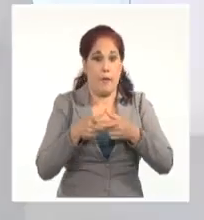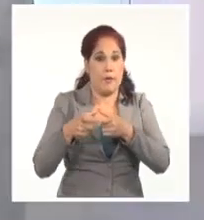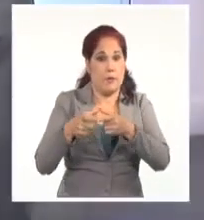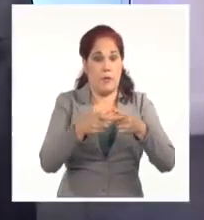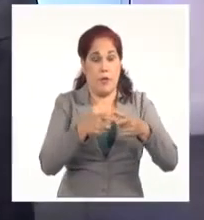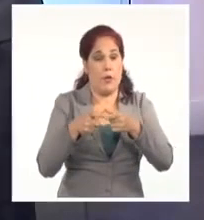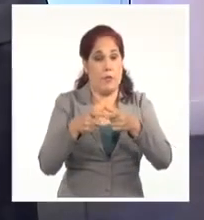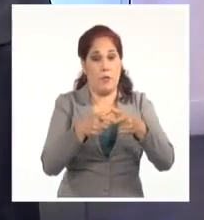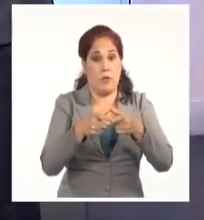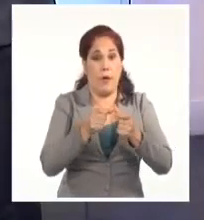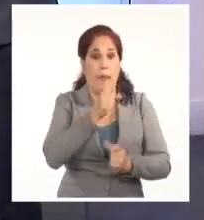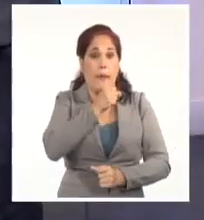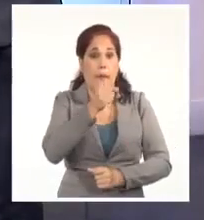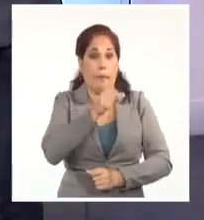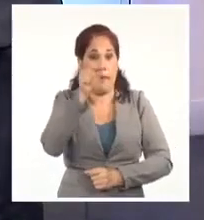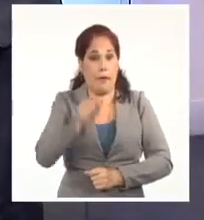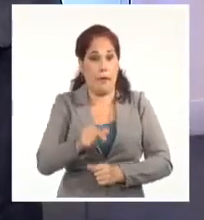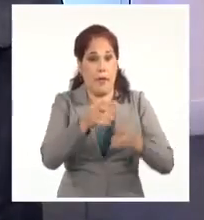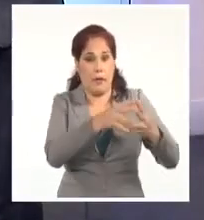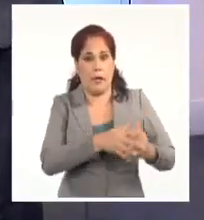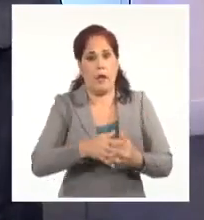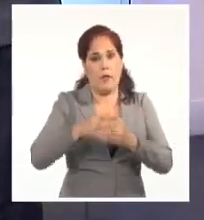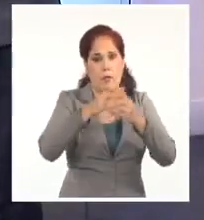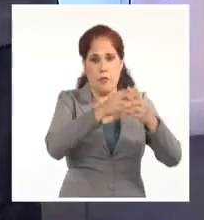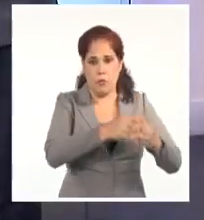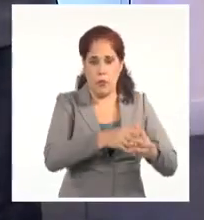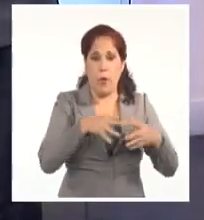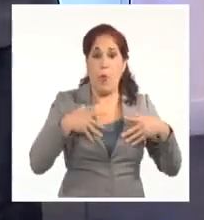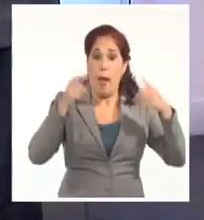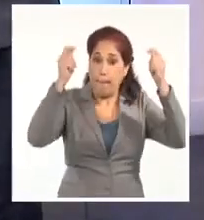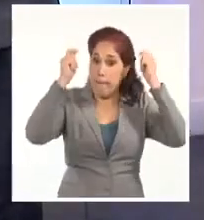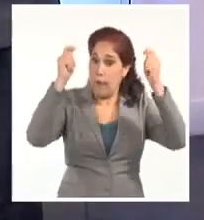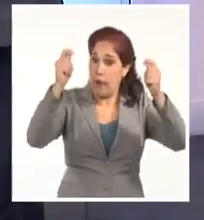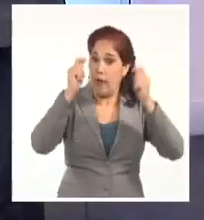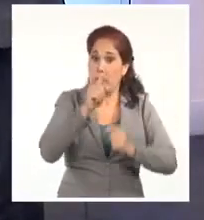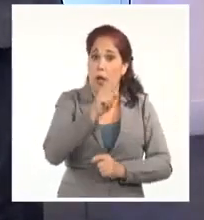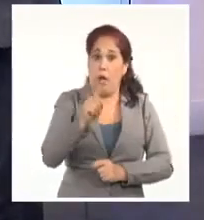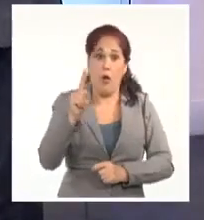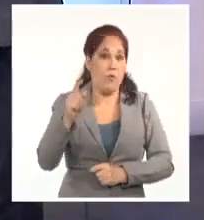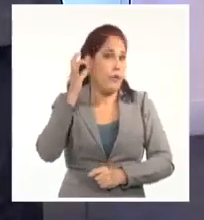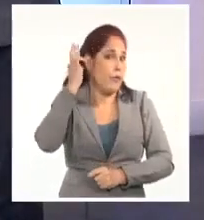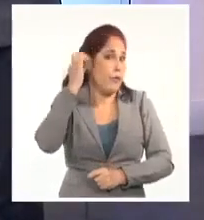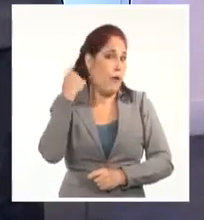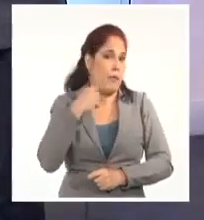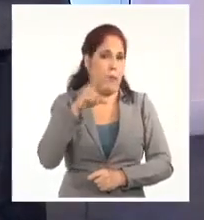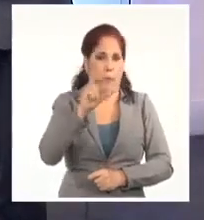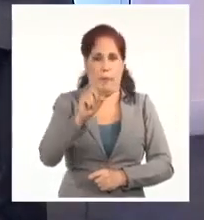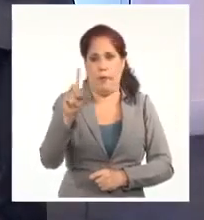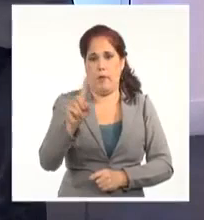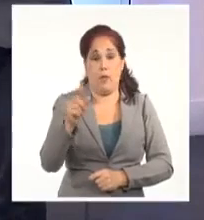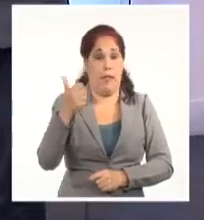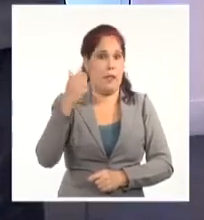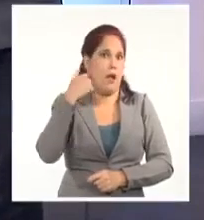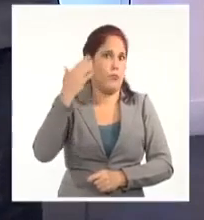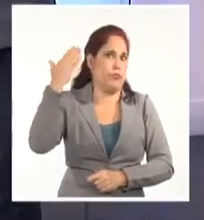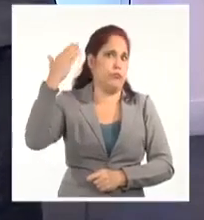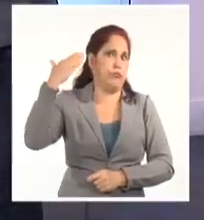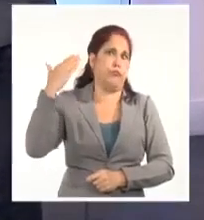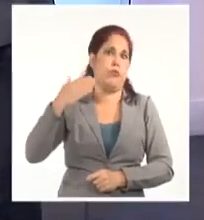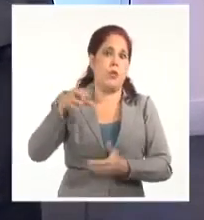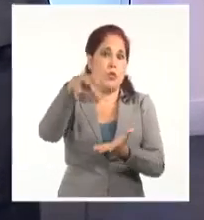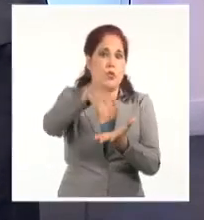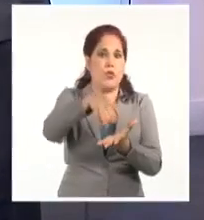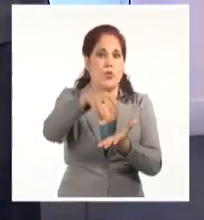una agencia de prensa norteamericana y corresponde a una manifestación del 11 de febrero de 2011, hace 10 años y medio, en la ciudad